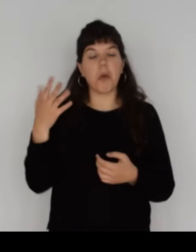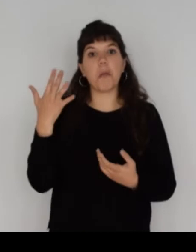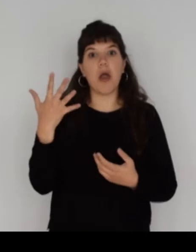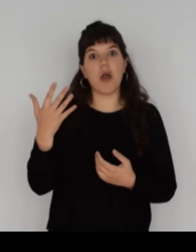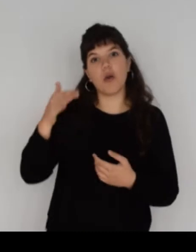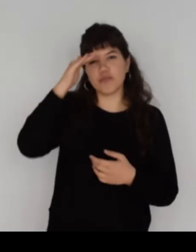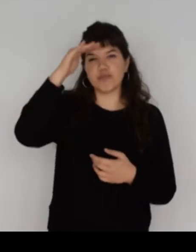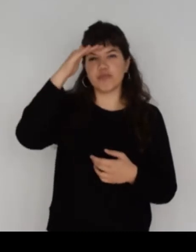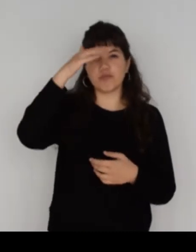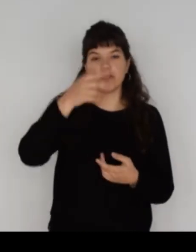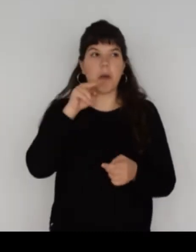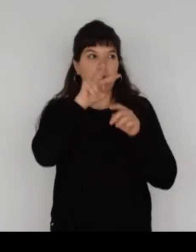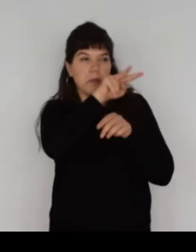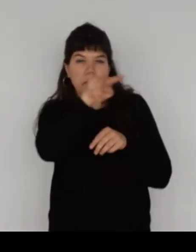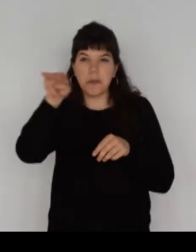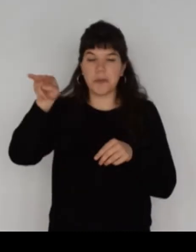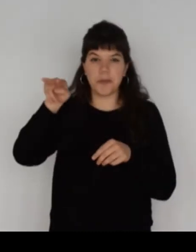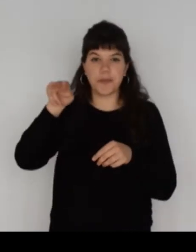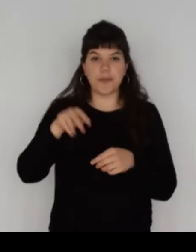visera, el paisaje arbolado.